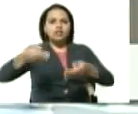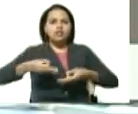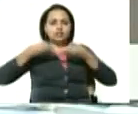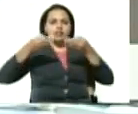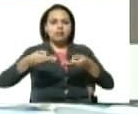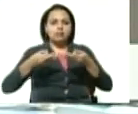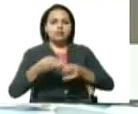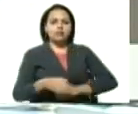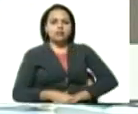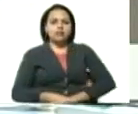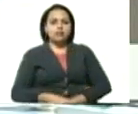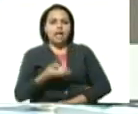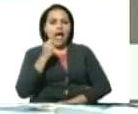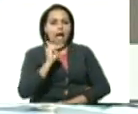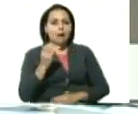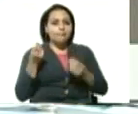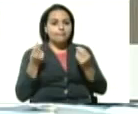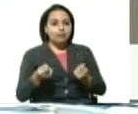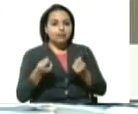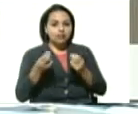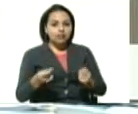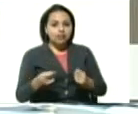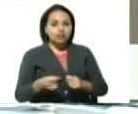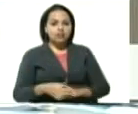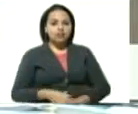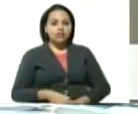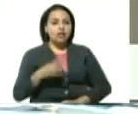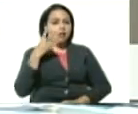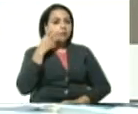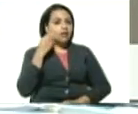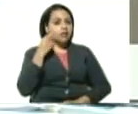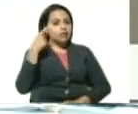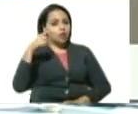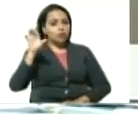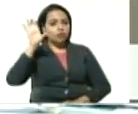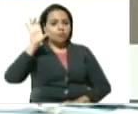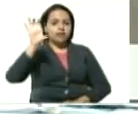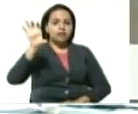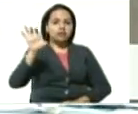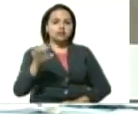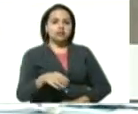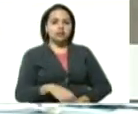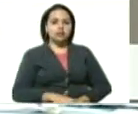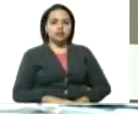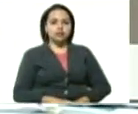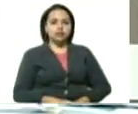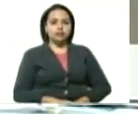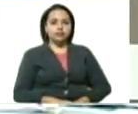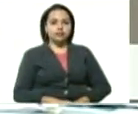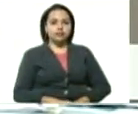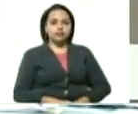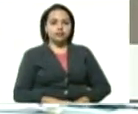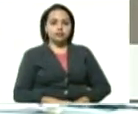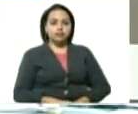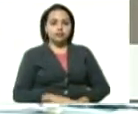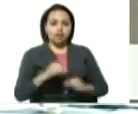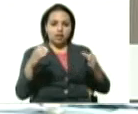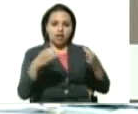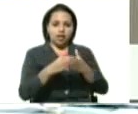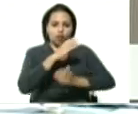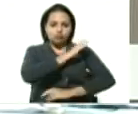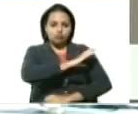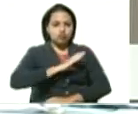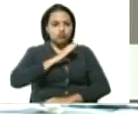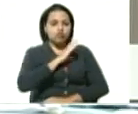estuvo muy pendiente de la experiencia en otros países y cuando el equipo de la comisión